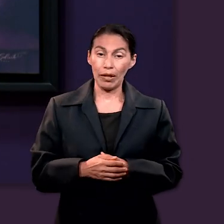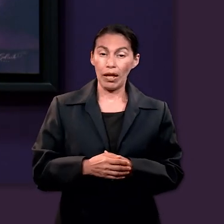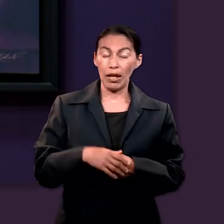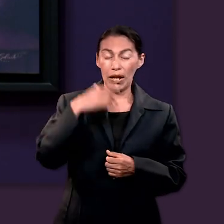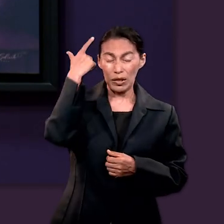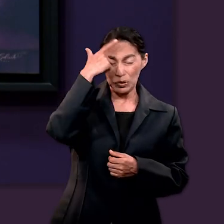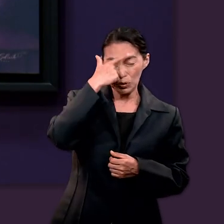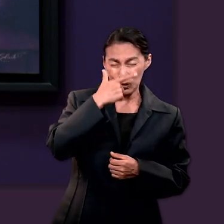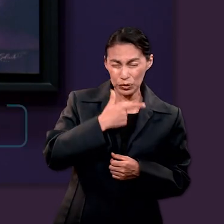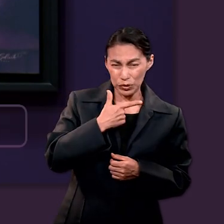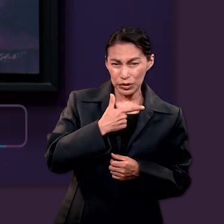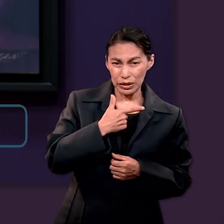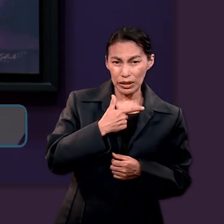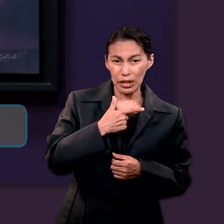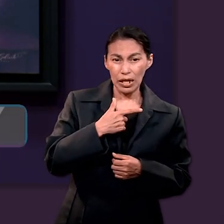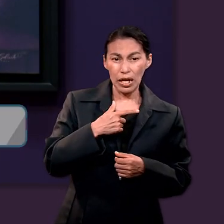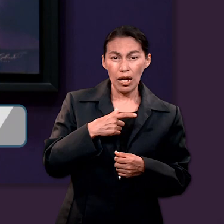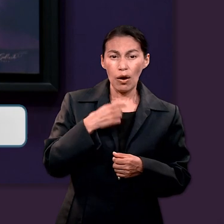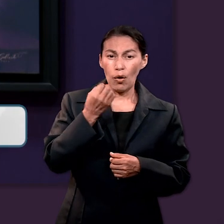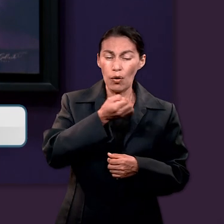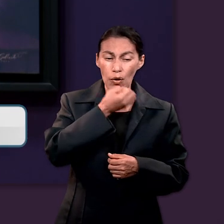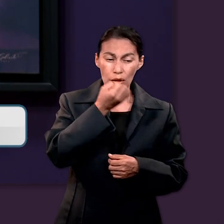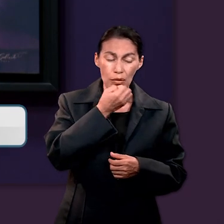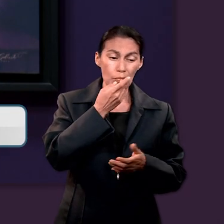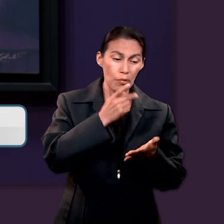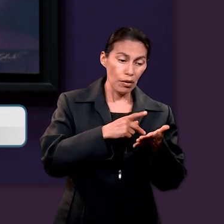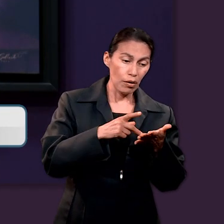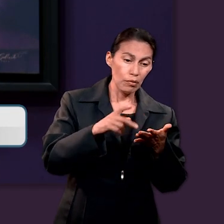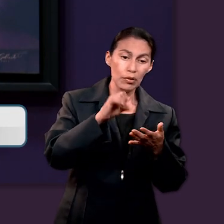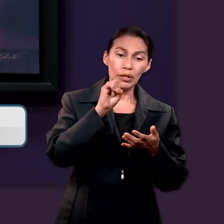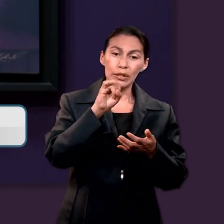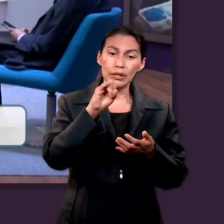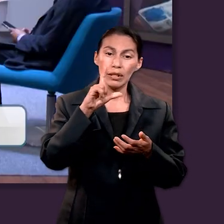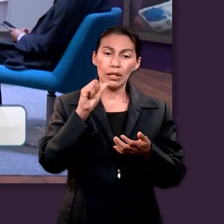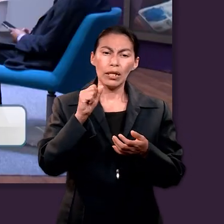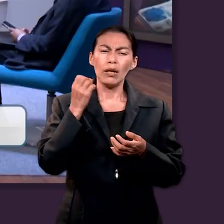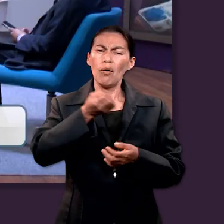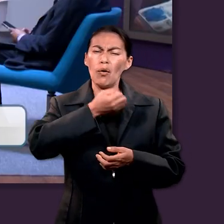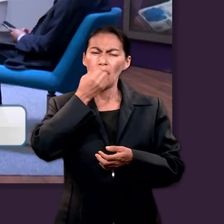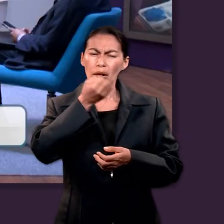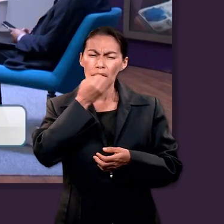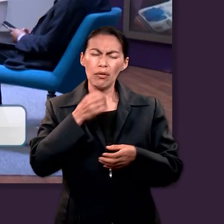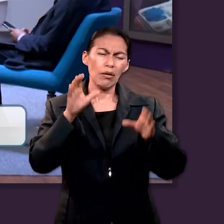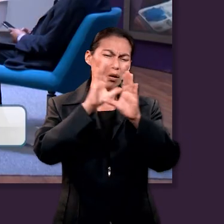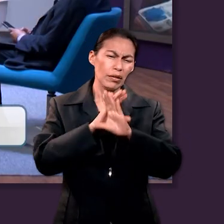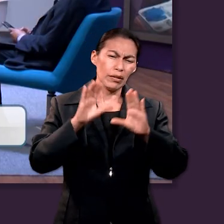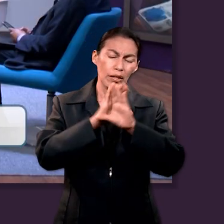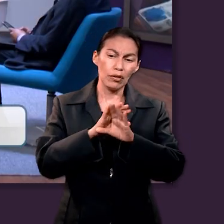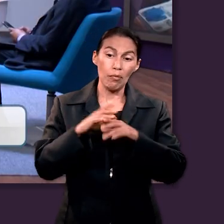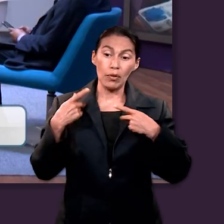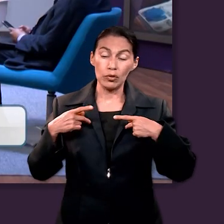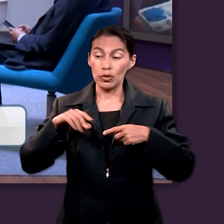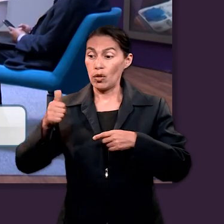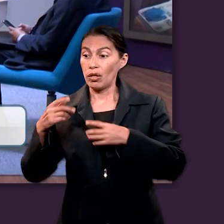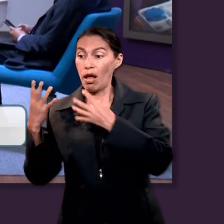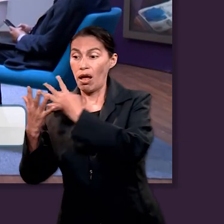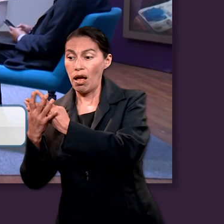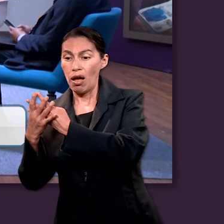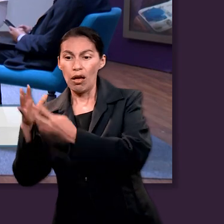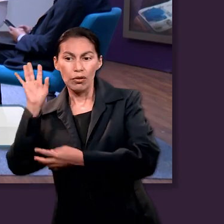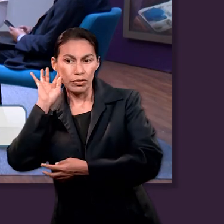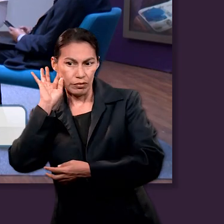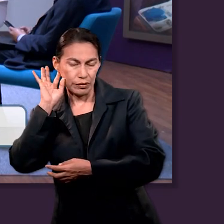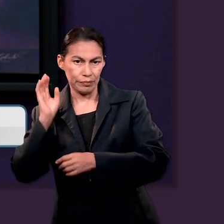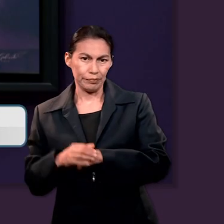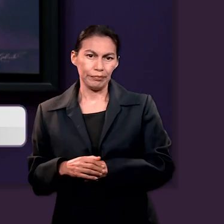Pero a medianoche orando Pablo y Silas cantaban himnos a Dios y los presos los oían. Me paso al 30